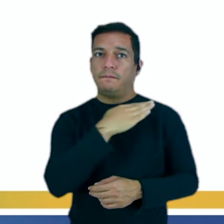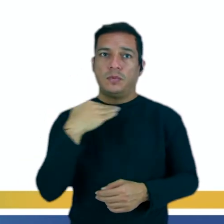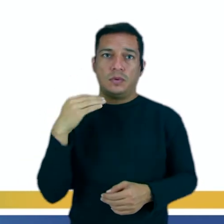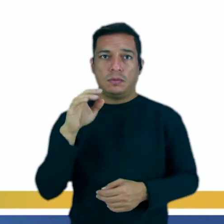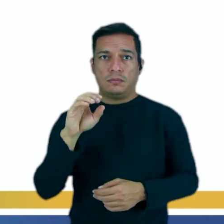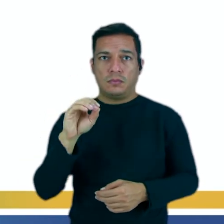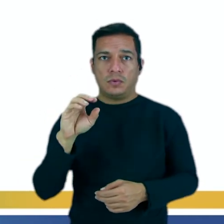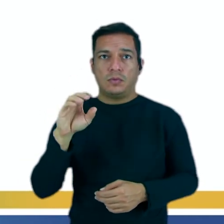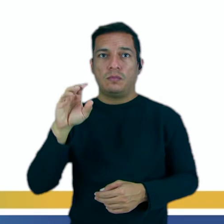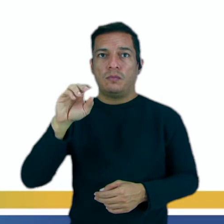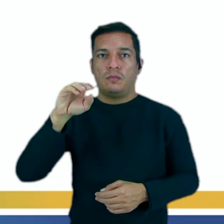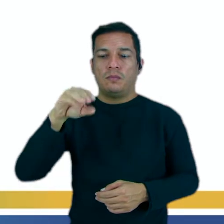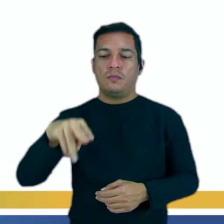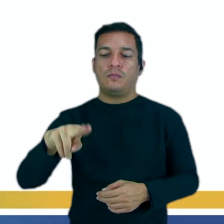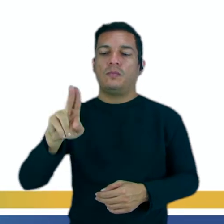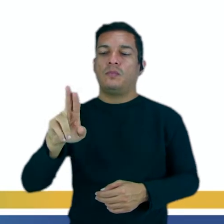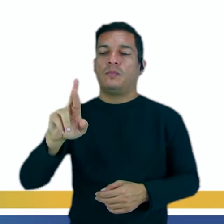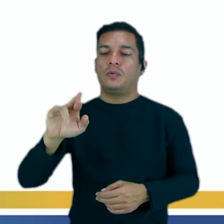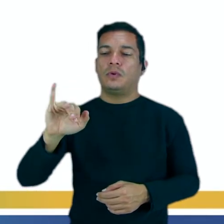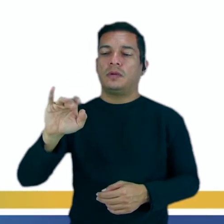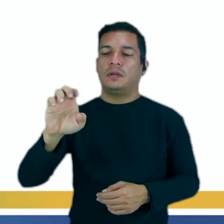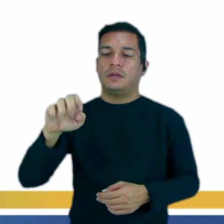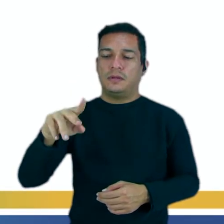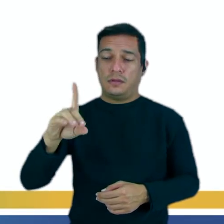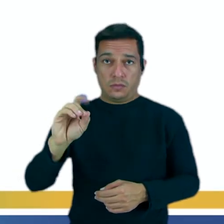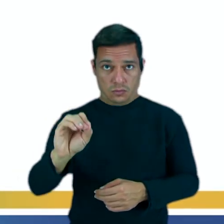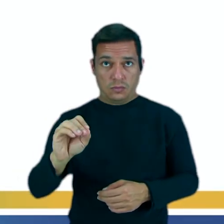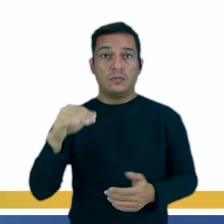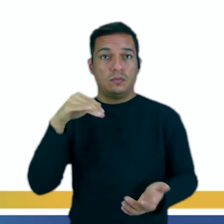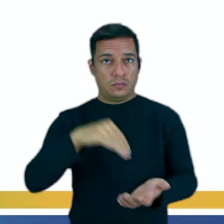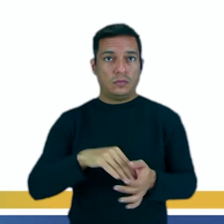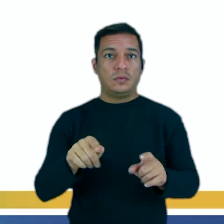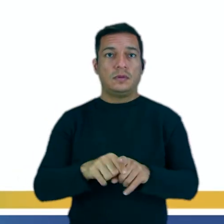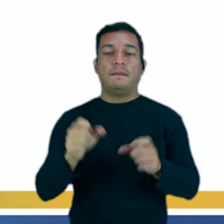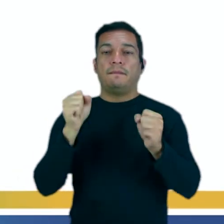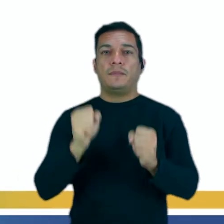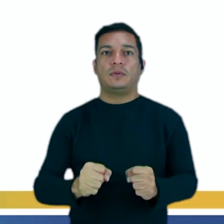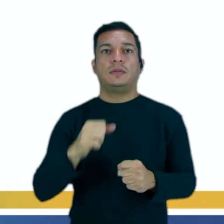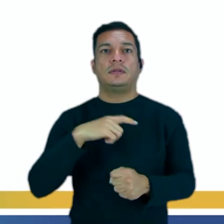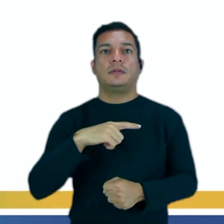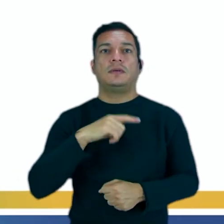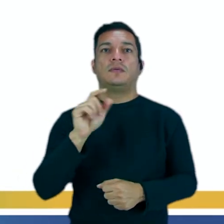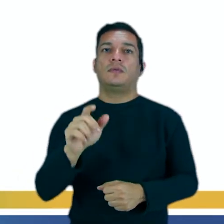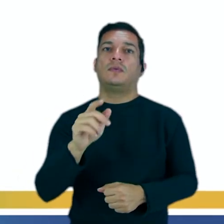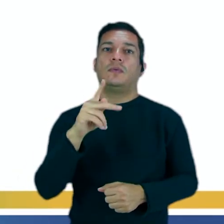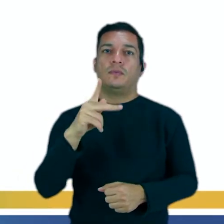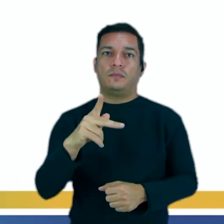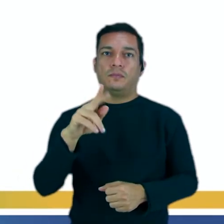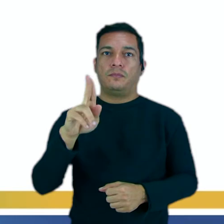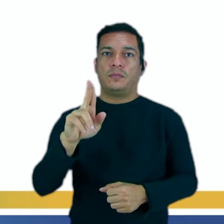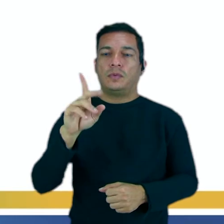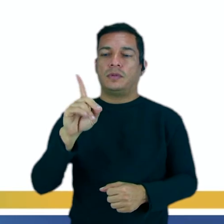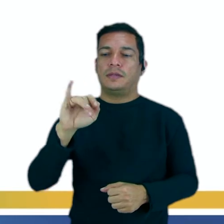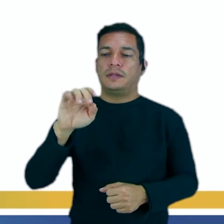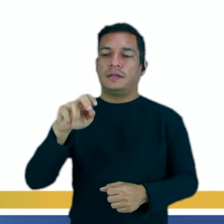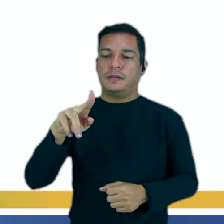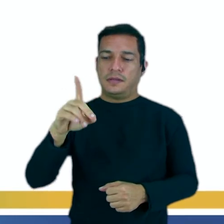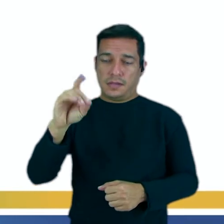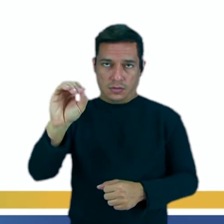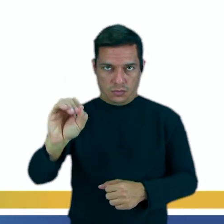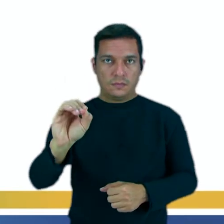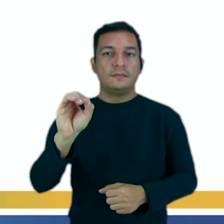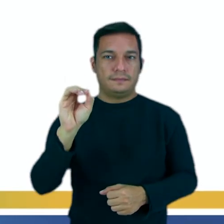pasamos con U también en el gerundio, muriendo. Y por último, poder, ¿sí? También con O, pasamos al gerundio con U,